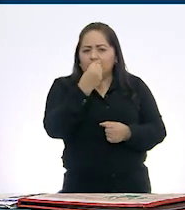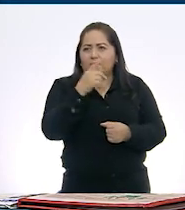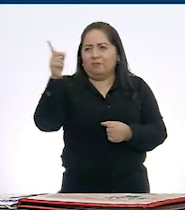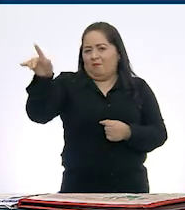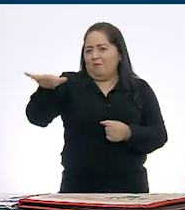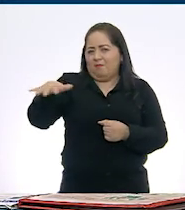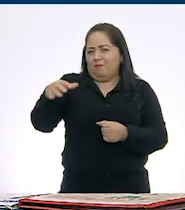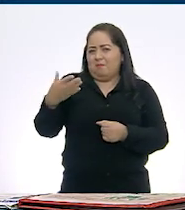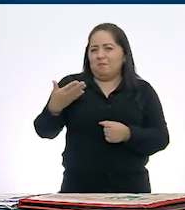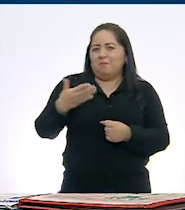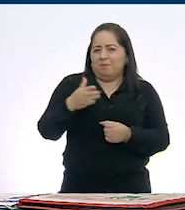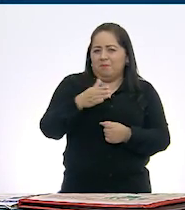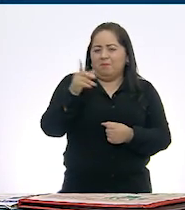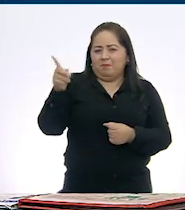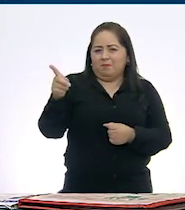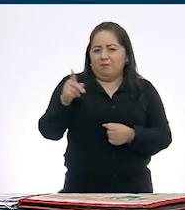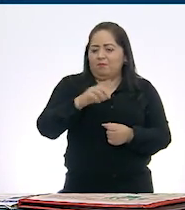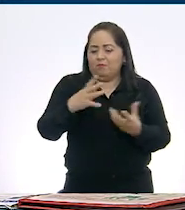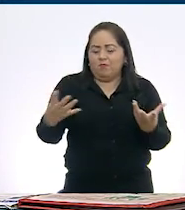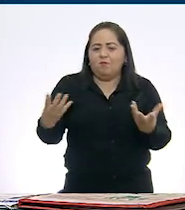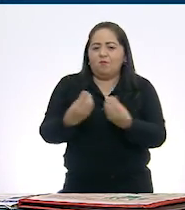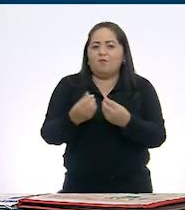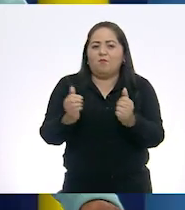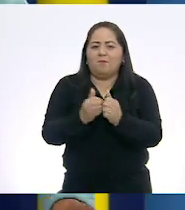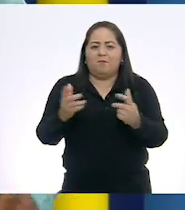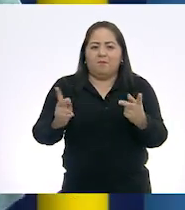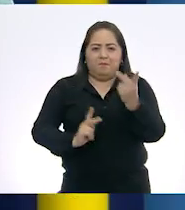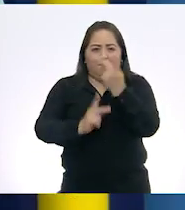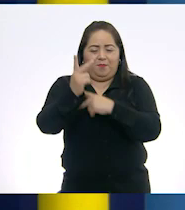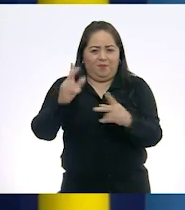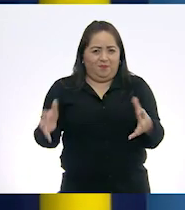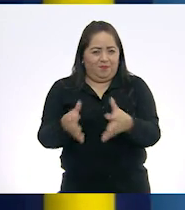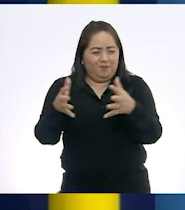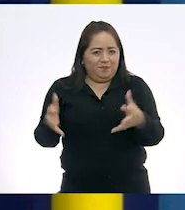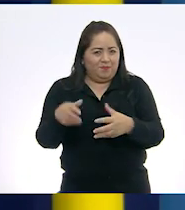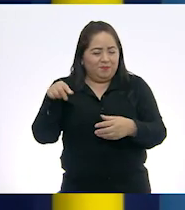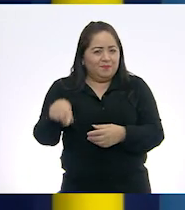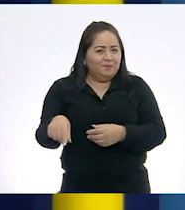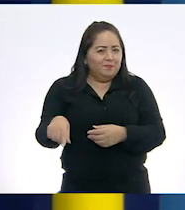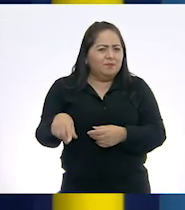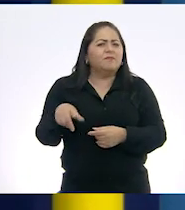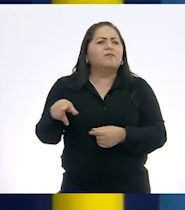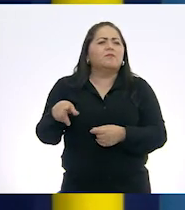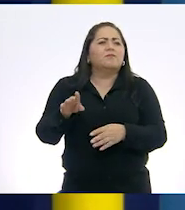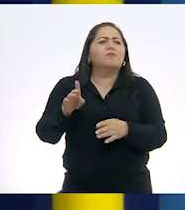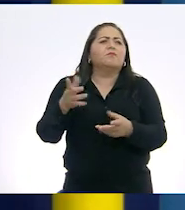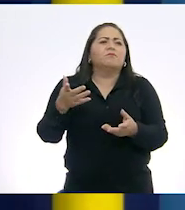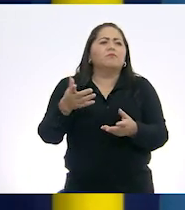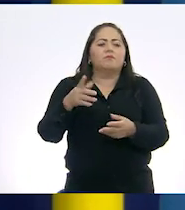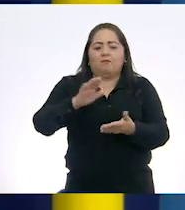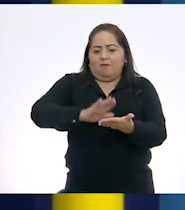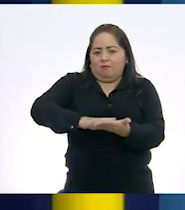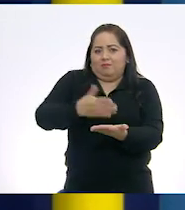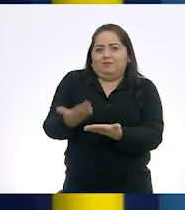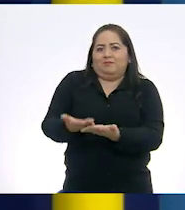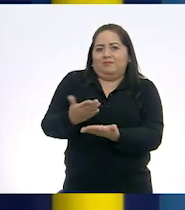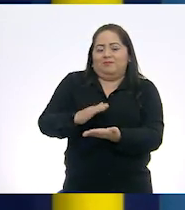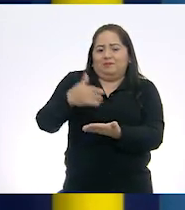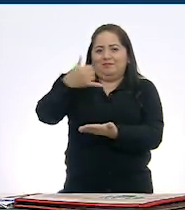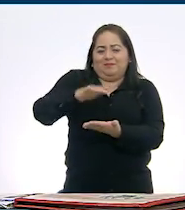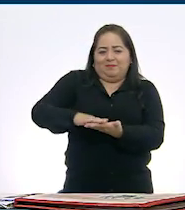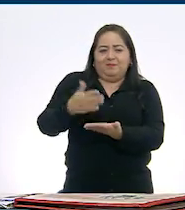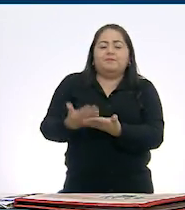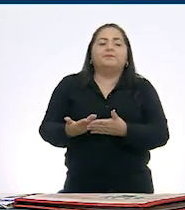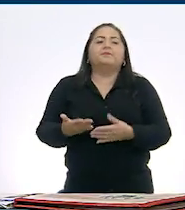caso, el pescado, dijiste que va. El pescado acompañado con verduras. ¿El proceso para llegar ahí fue? Bueno, azar. Azar. Azar.